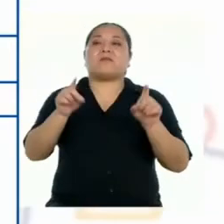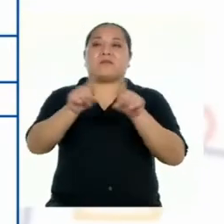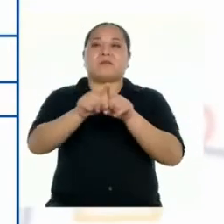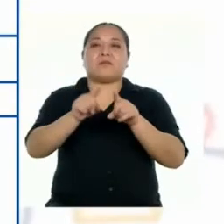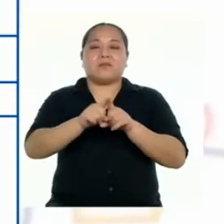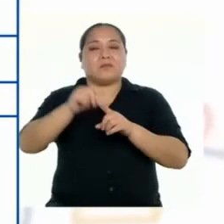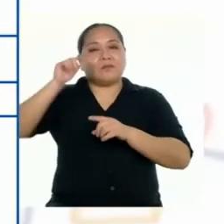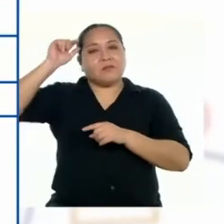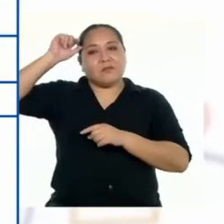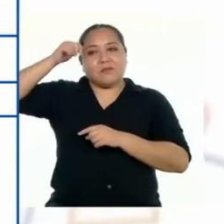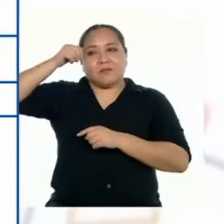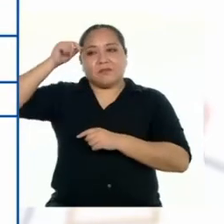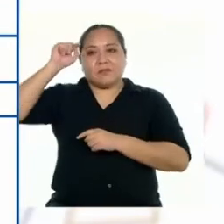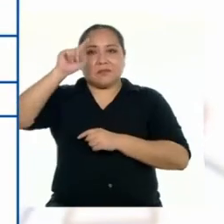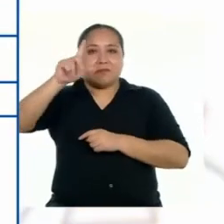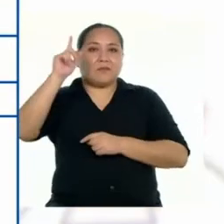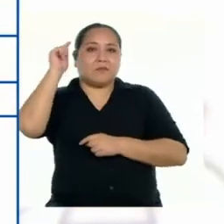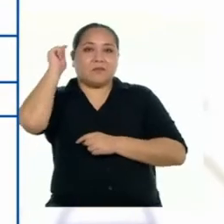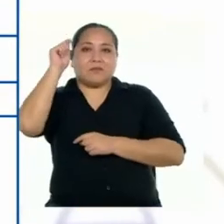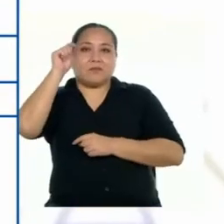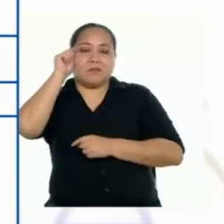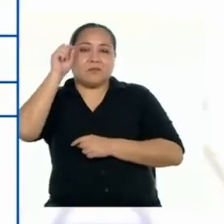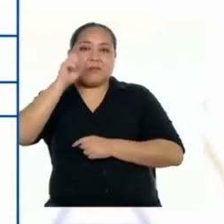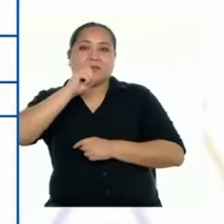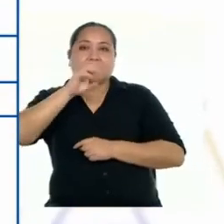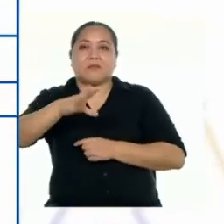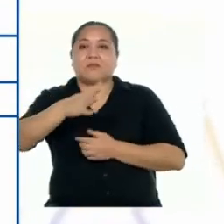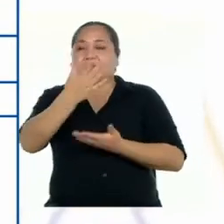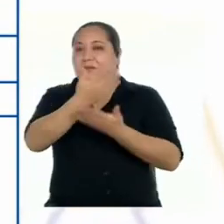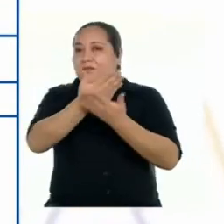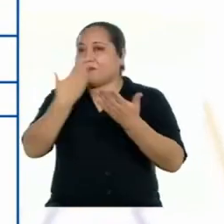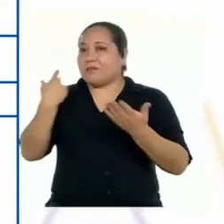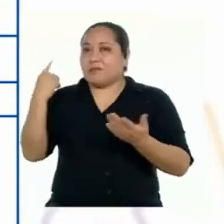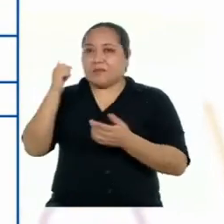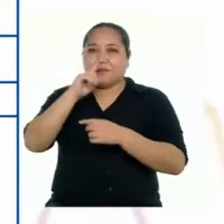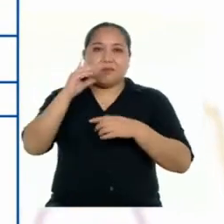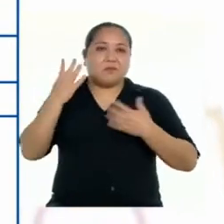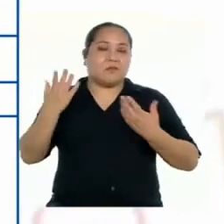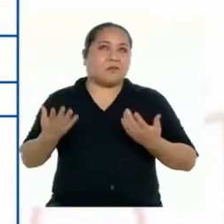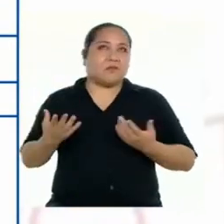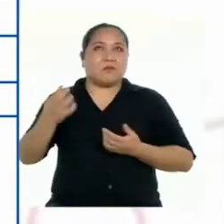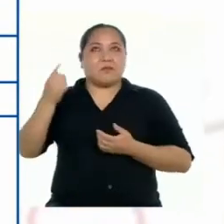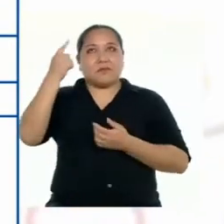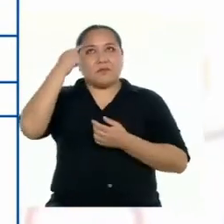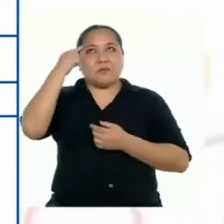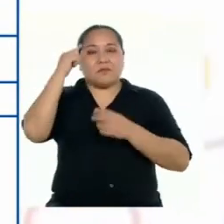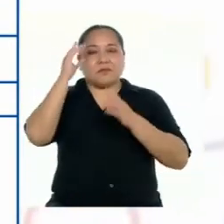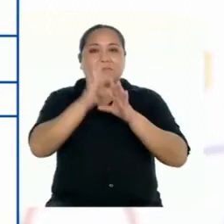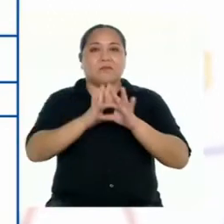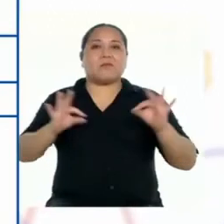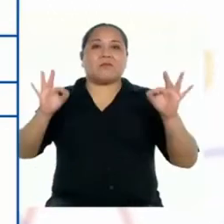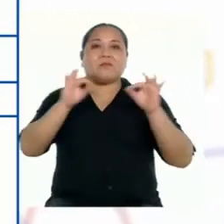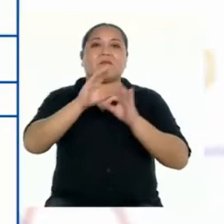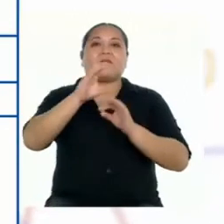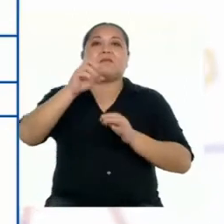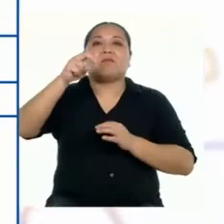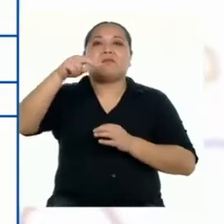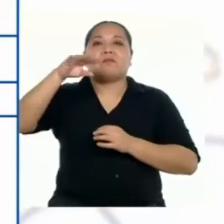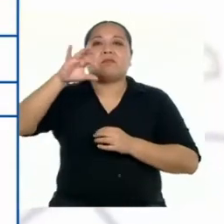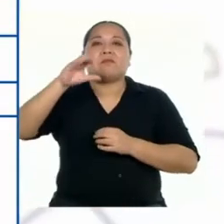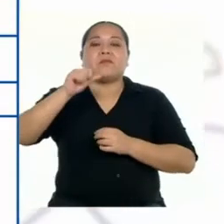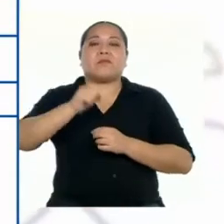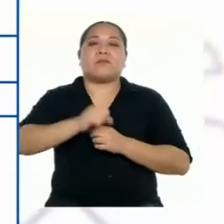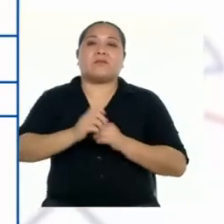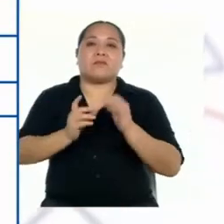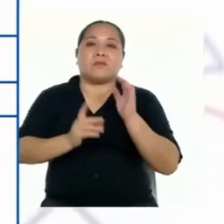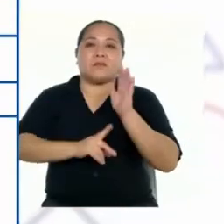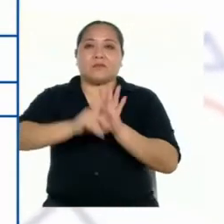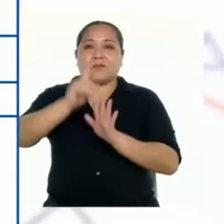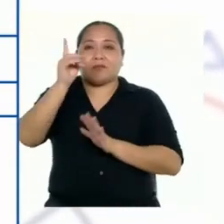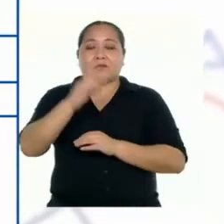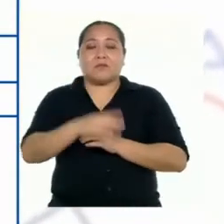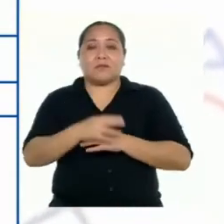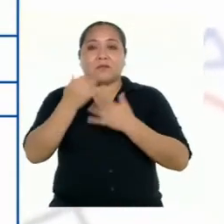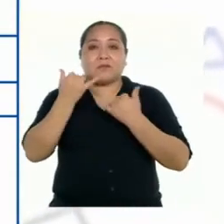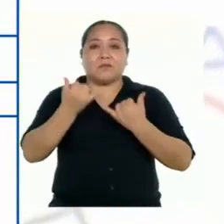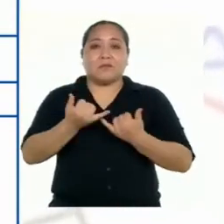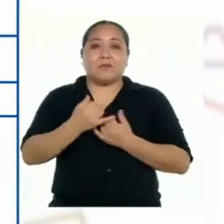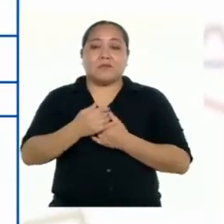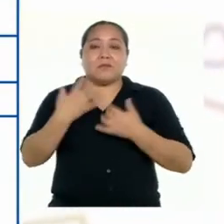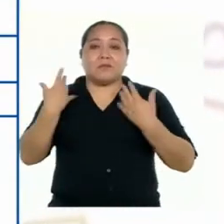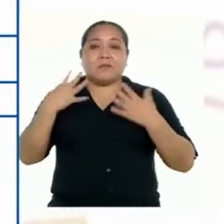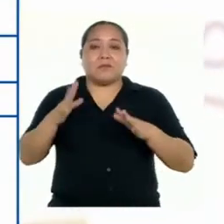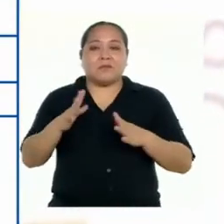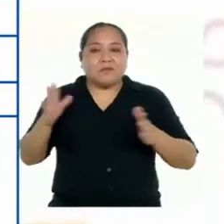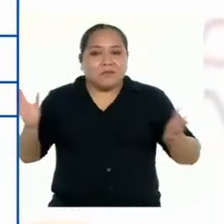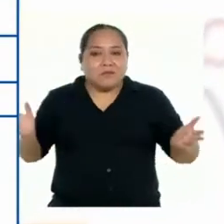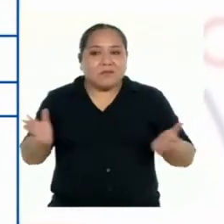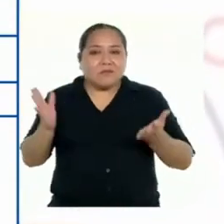Además, recordemos que tu tío te dijo que antes no había pensado en la importancia de las cuencas para el desarrollo y que ahora está